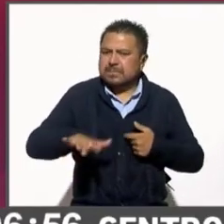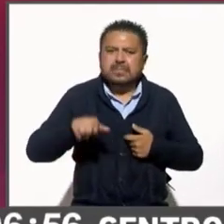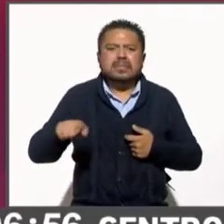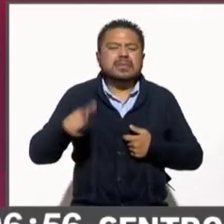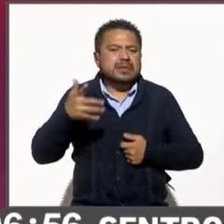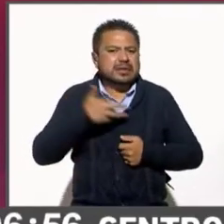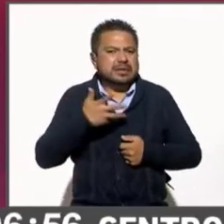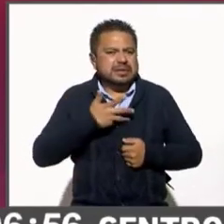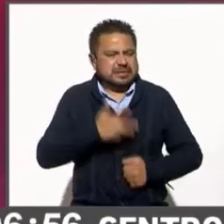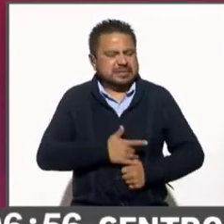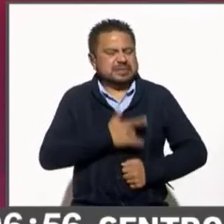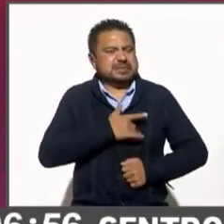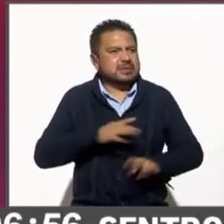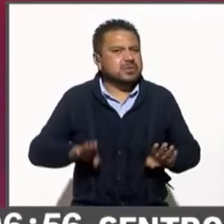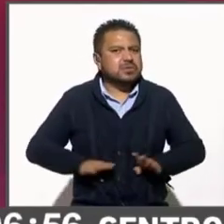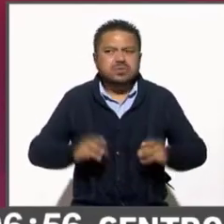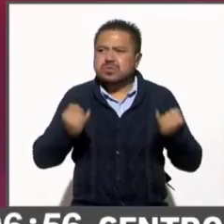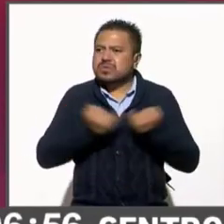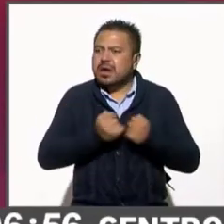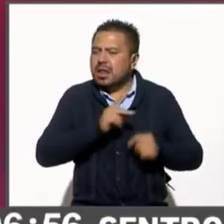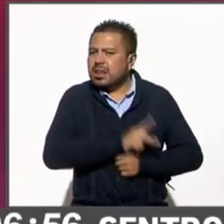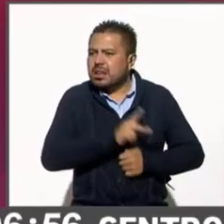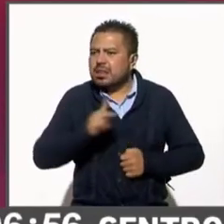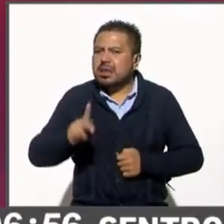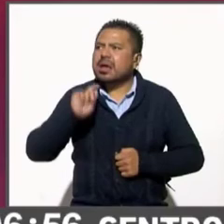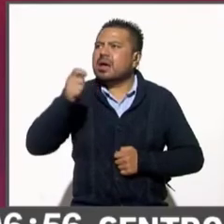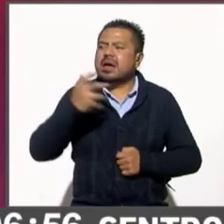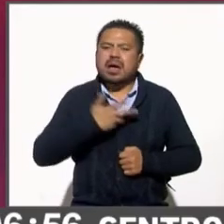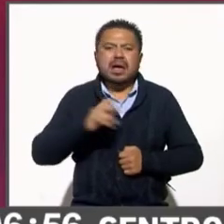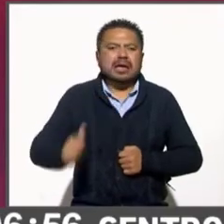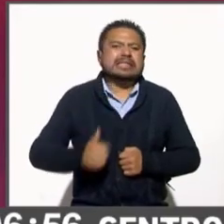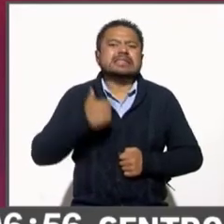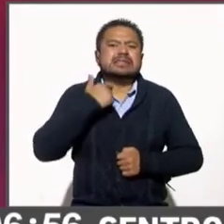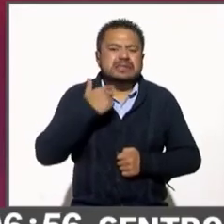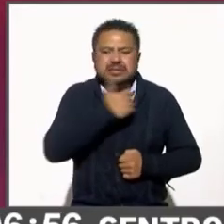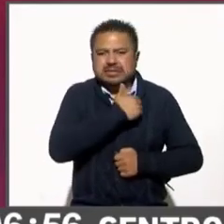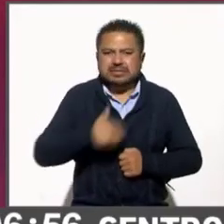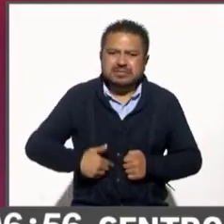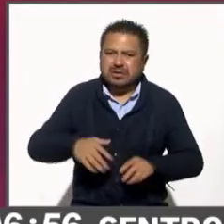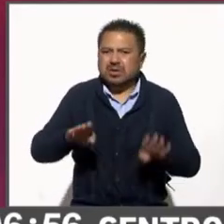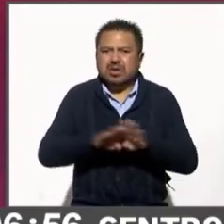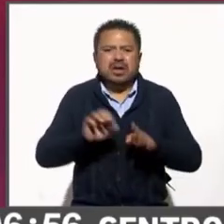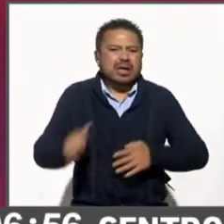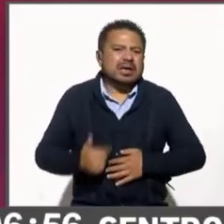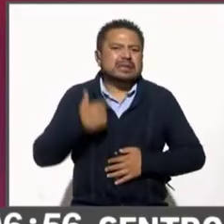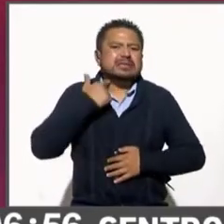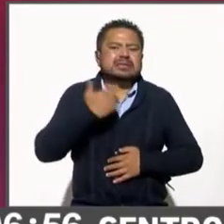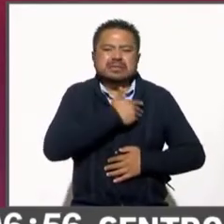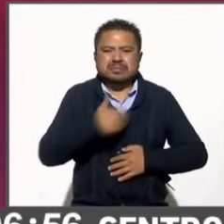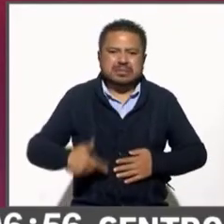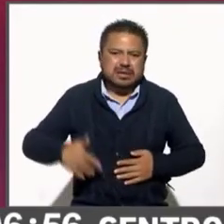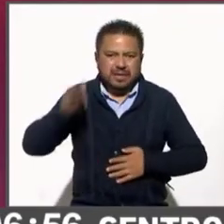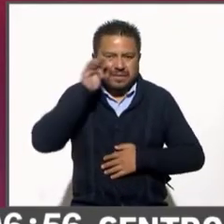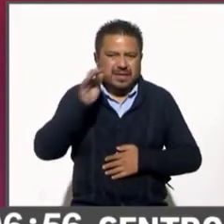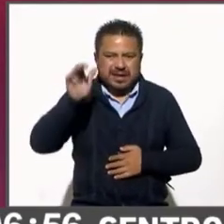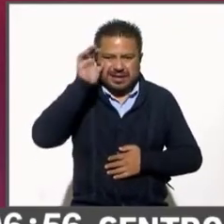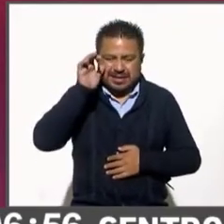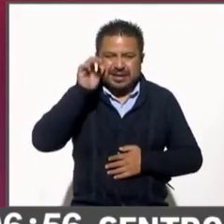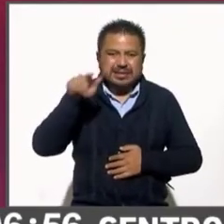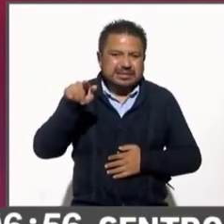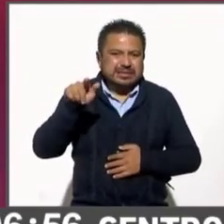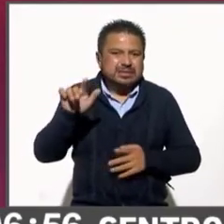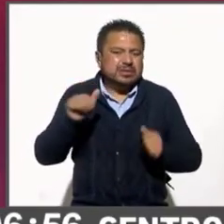similares a las que tuvo con el expresidente, en este caso con el expresidente Calderón. En su mejor